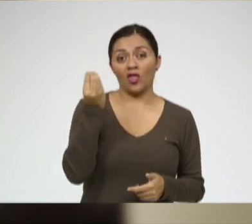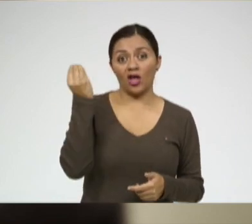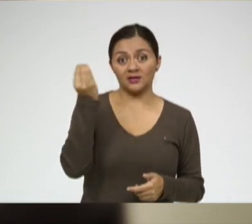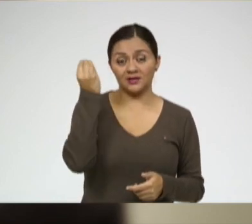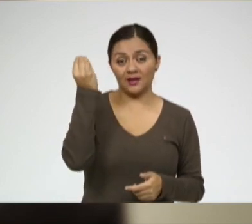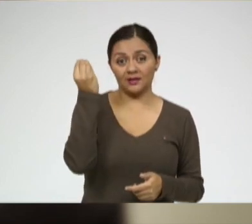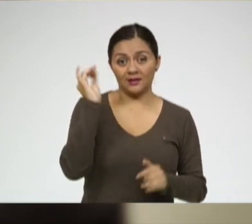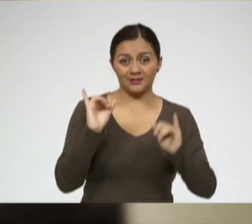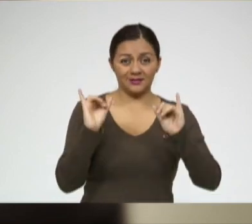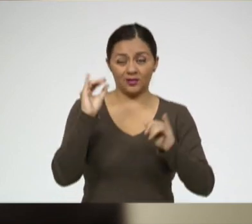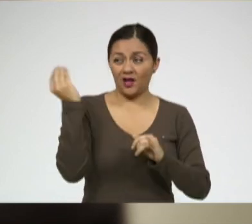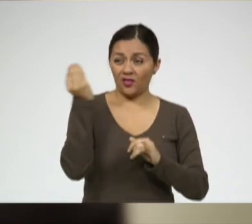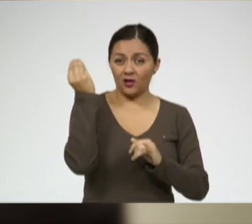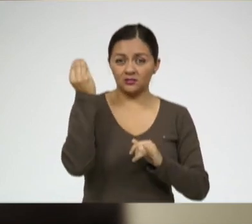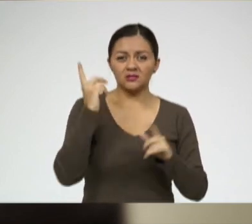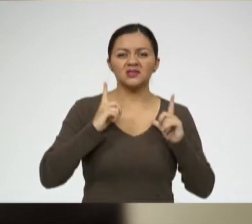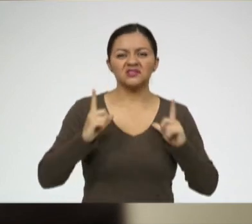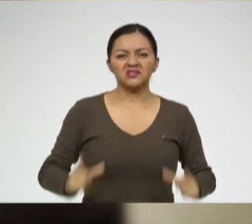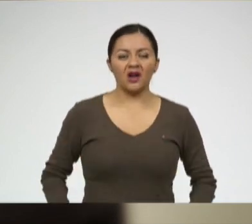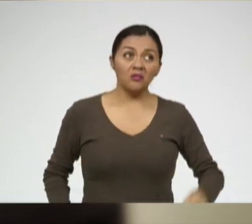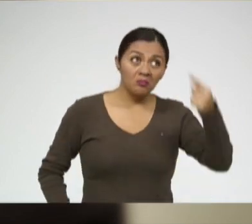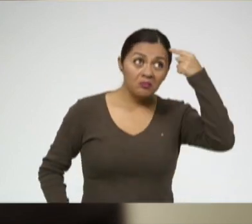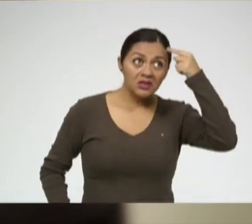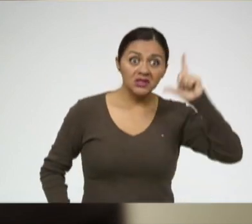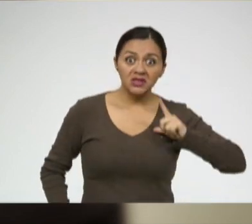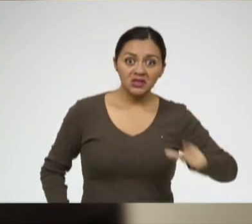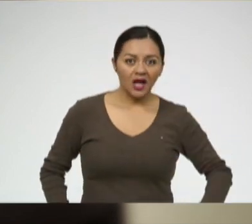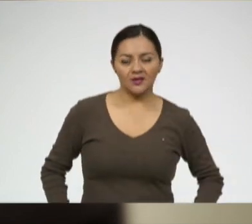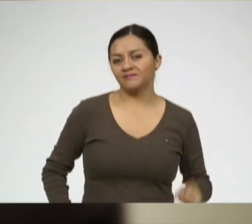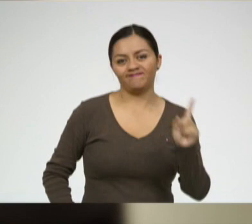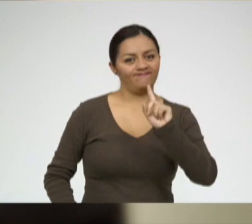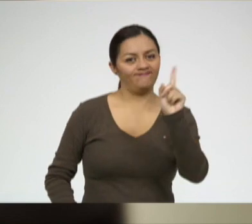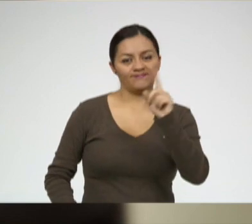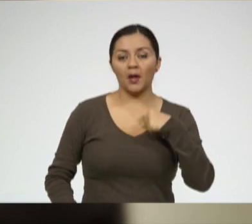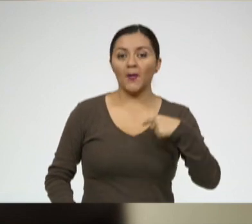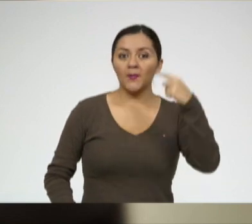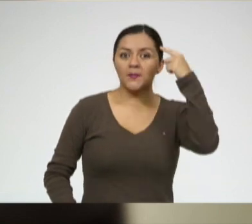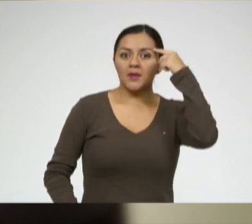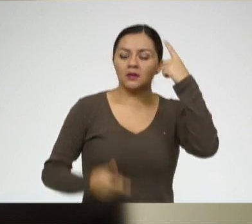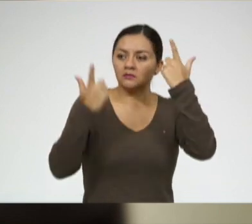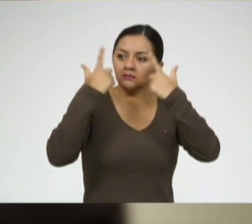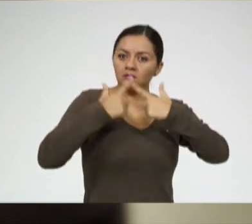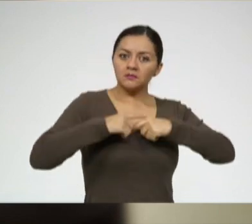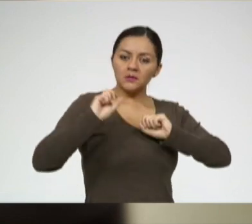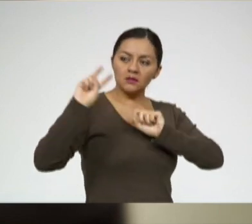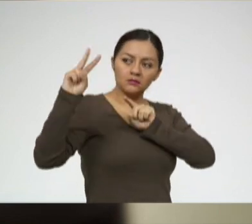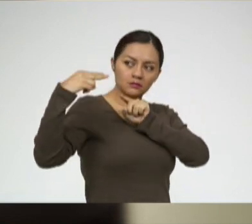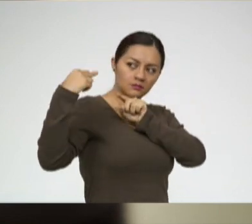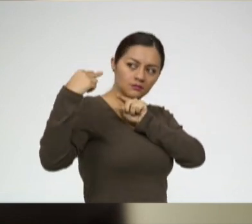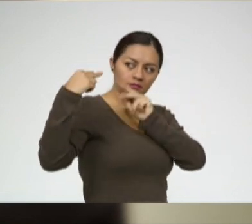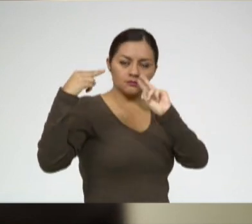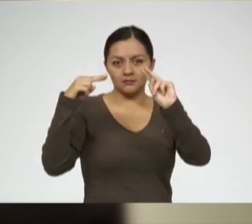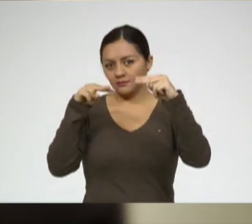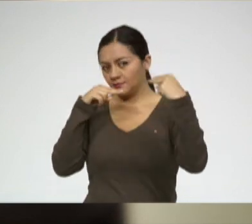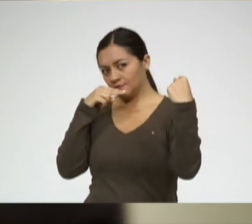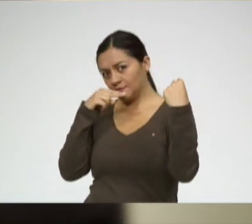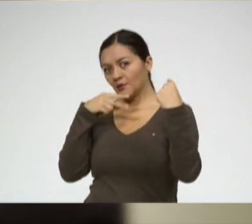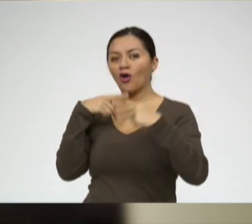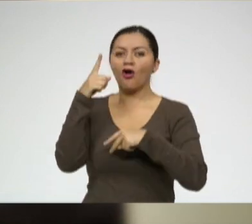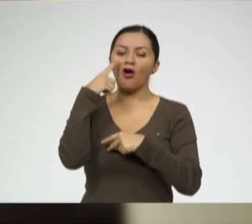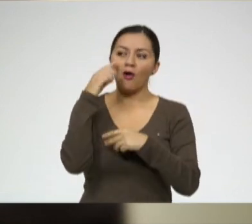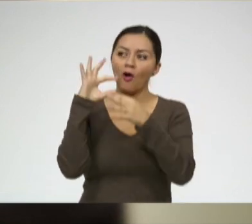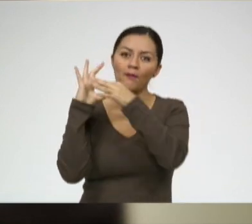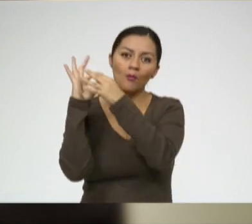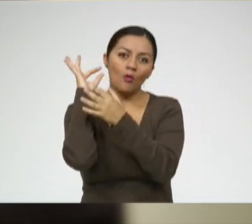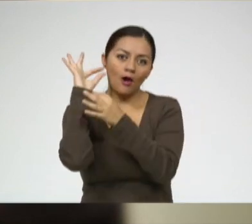tomas en cuenta la salud, sino solo la imagen. Porque ya tus compañeras empiezan a